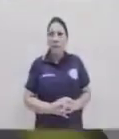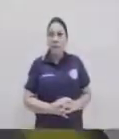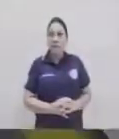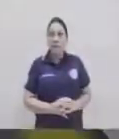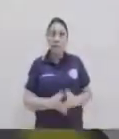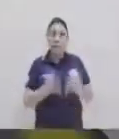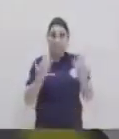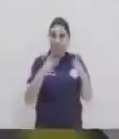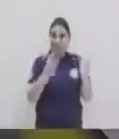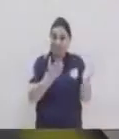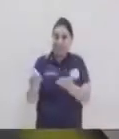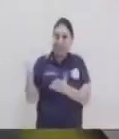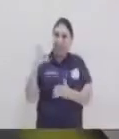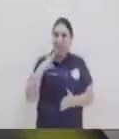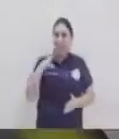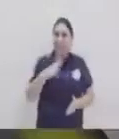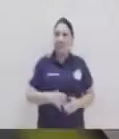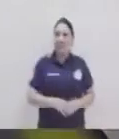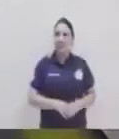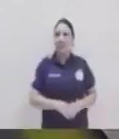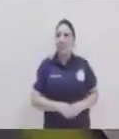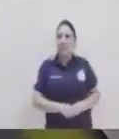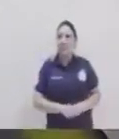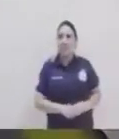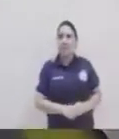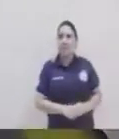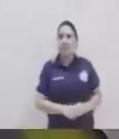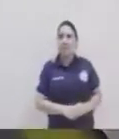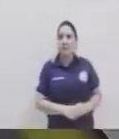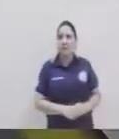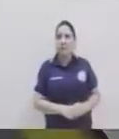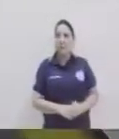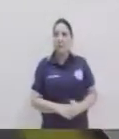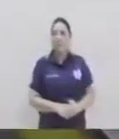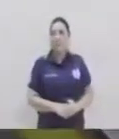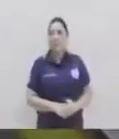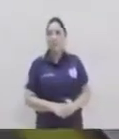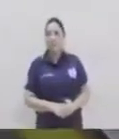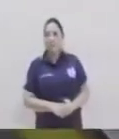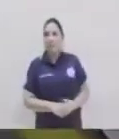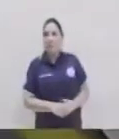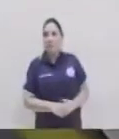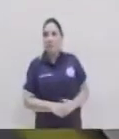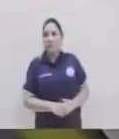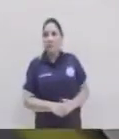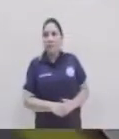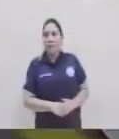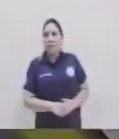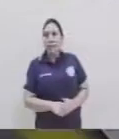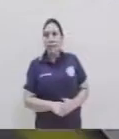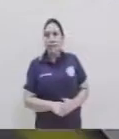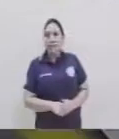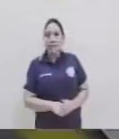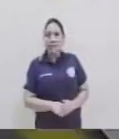ahora que lo tengo a la mitad tomo el limón el clavo y los tengo